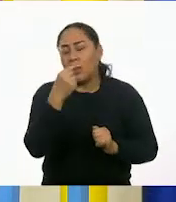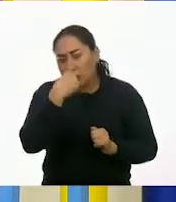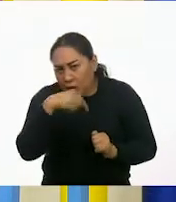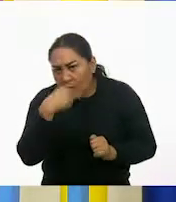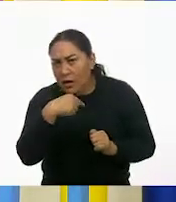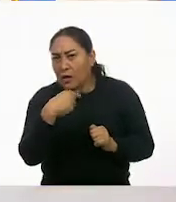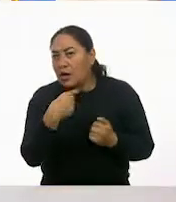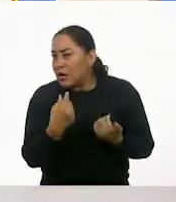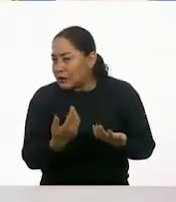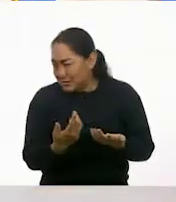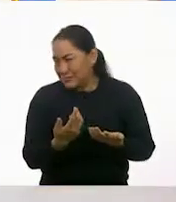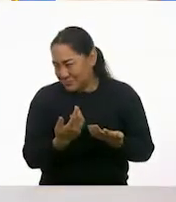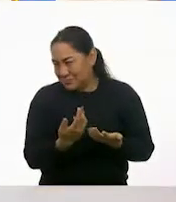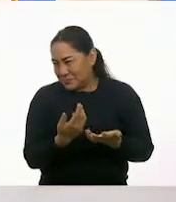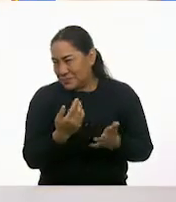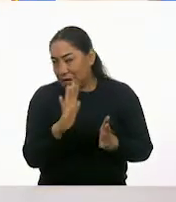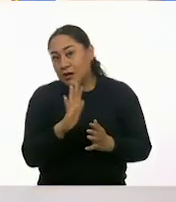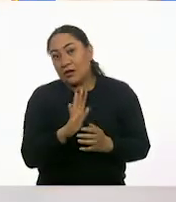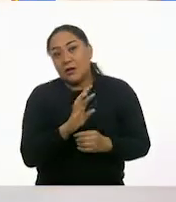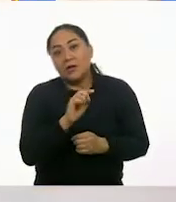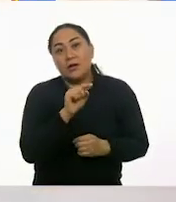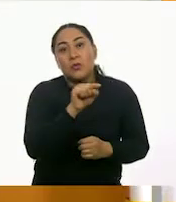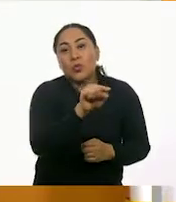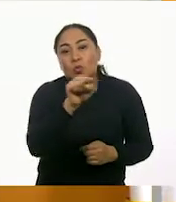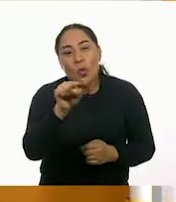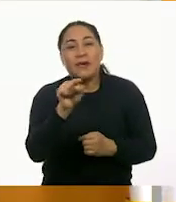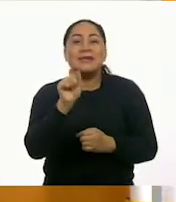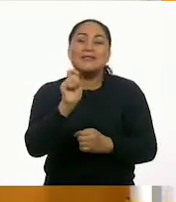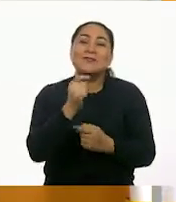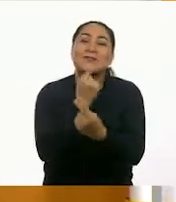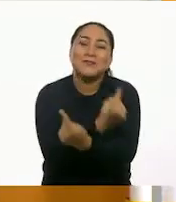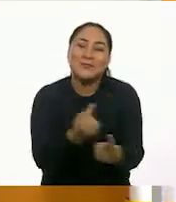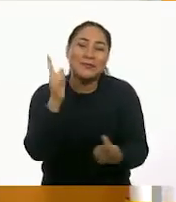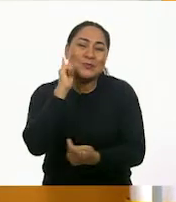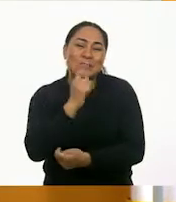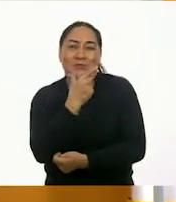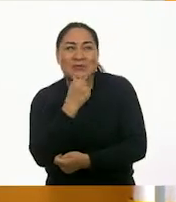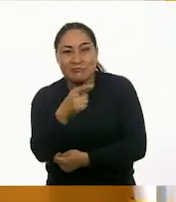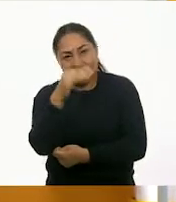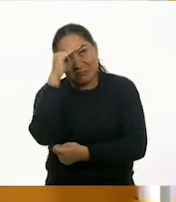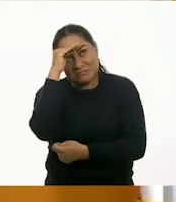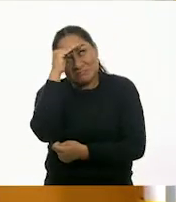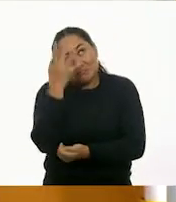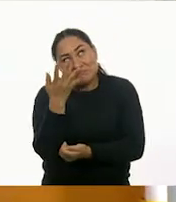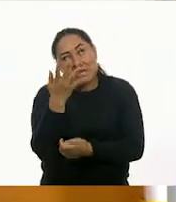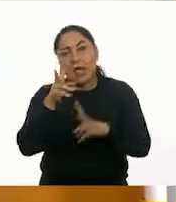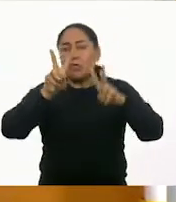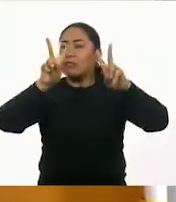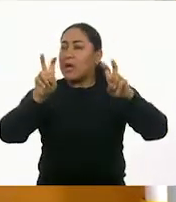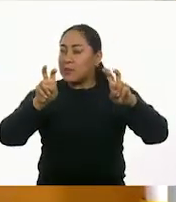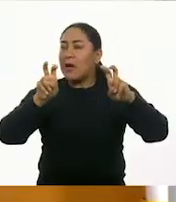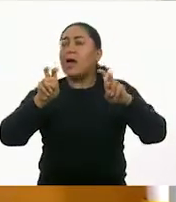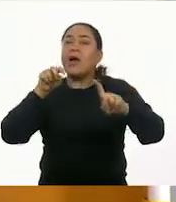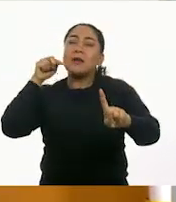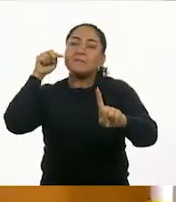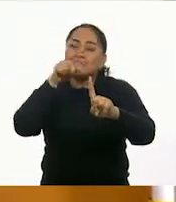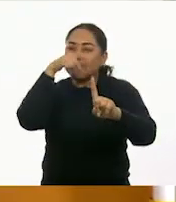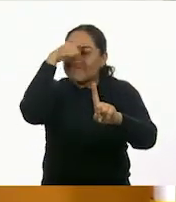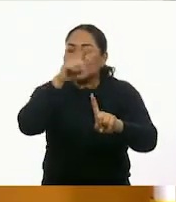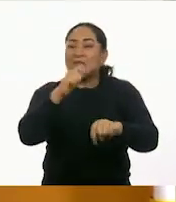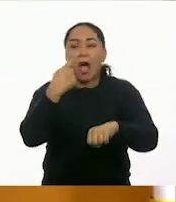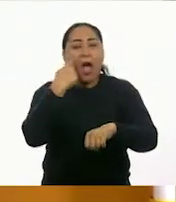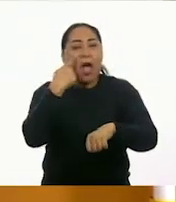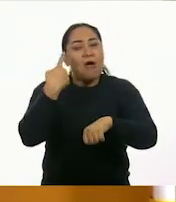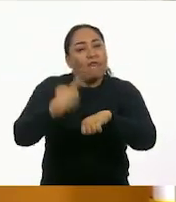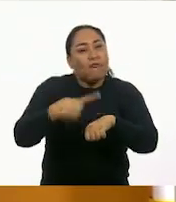¿Qué te parece y qué les parece a las niñas y los niños si nuestro tema de nuestro folleto tiene que ver con estas enfermedades de